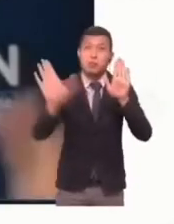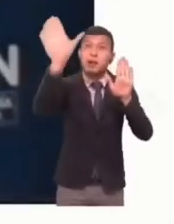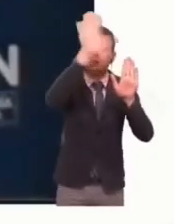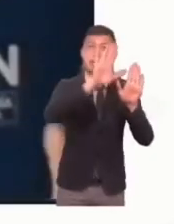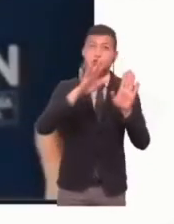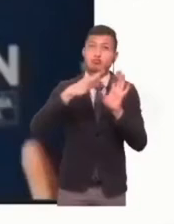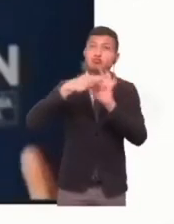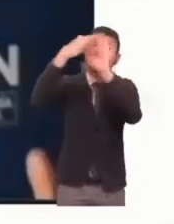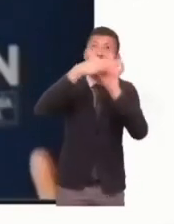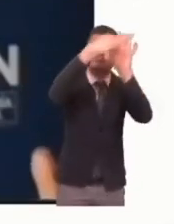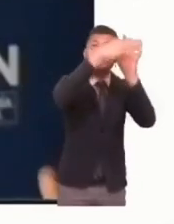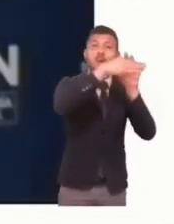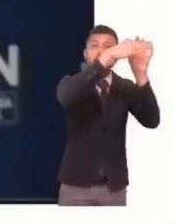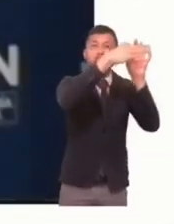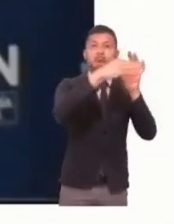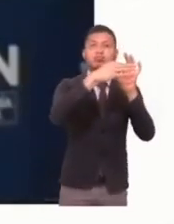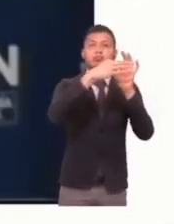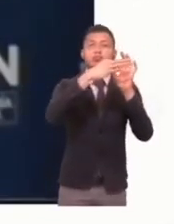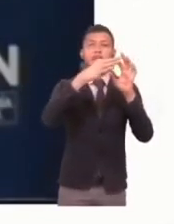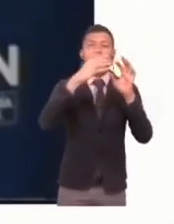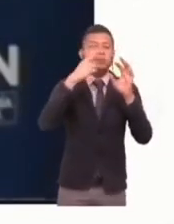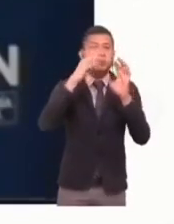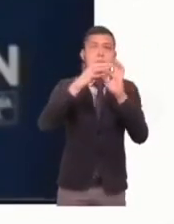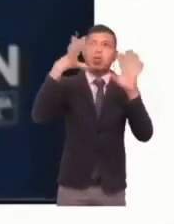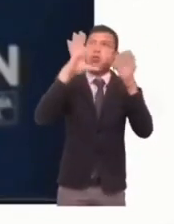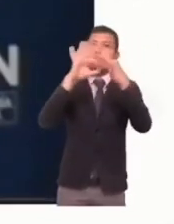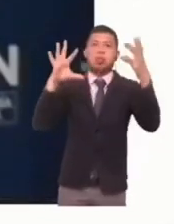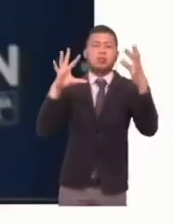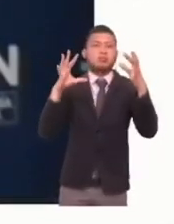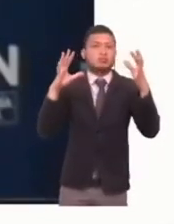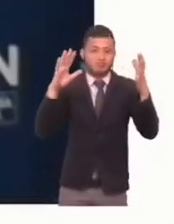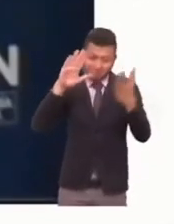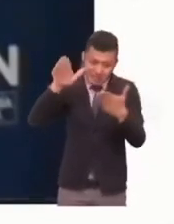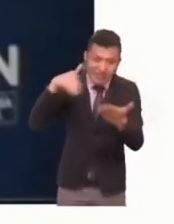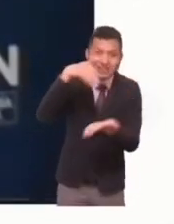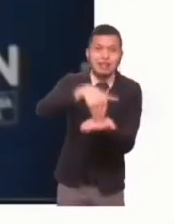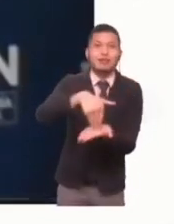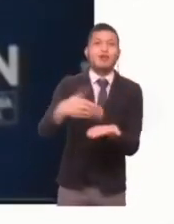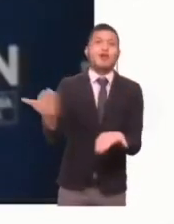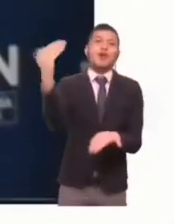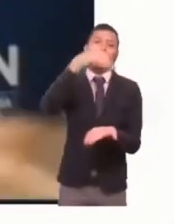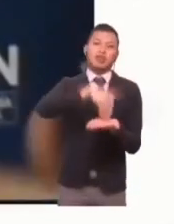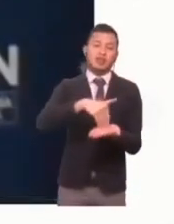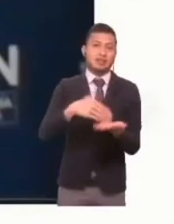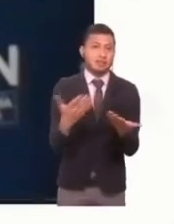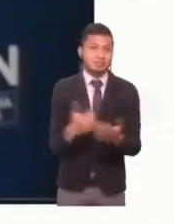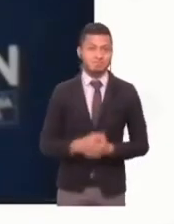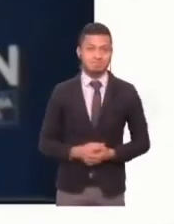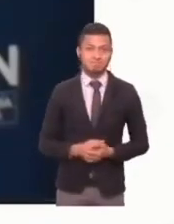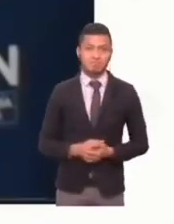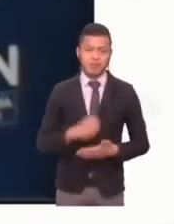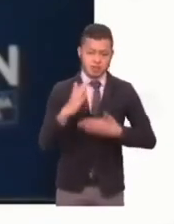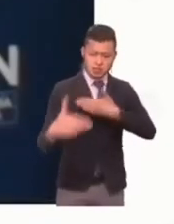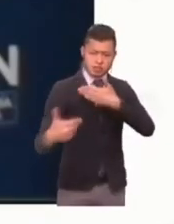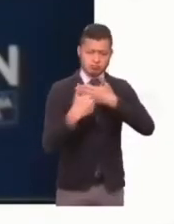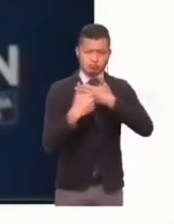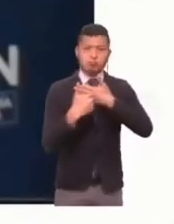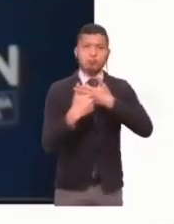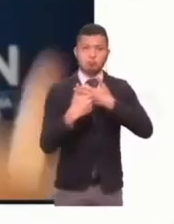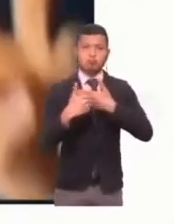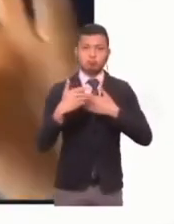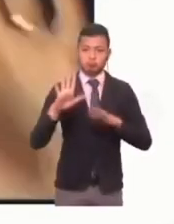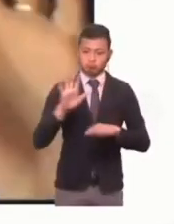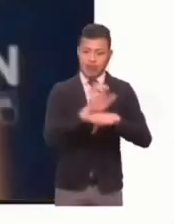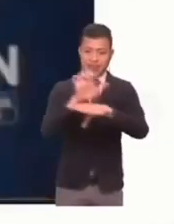por supuesto es el expediente más fácil, es la recentralización de competencias. Es una cantidad de nuevas,